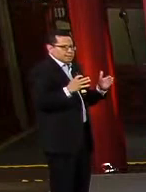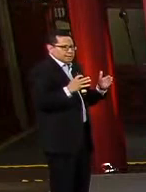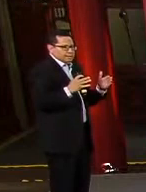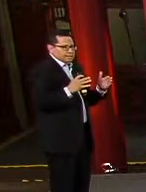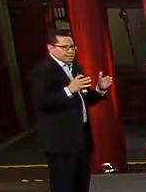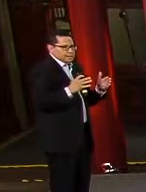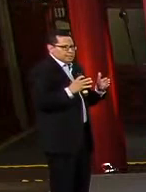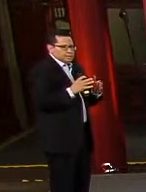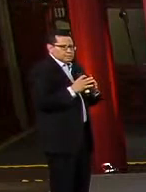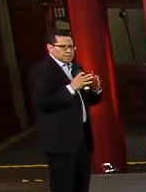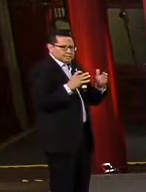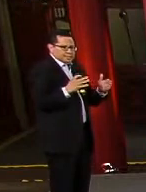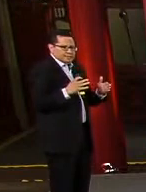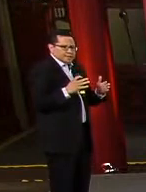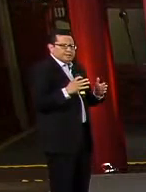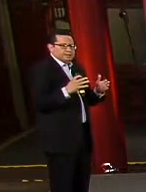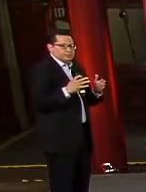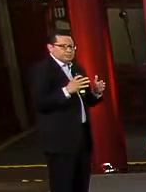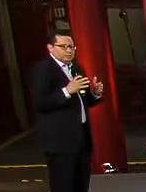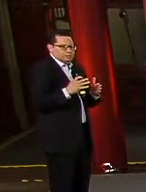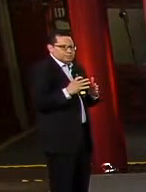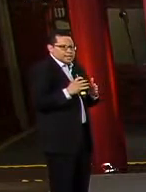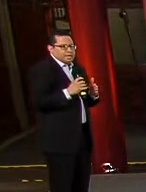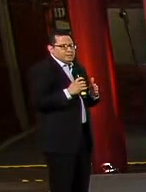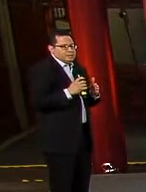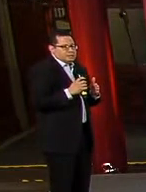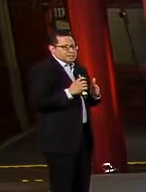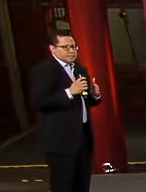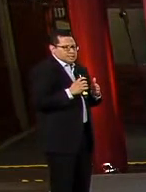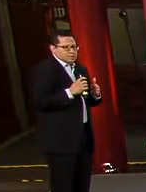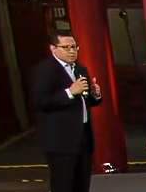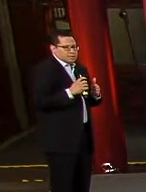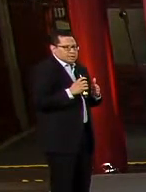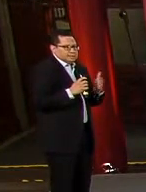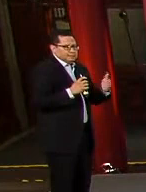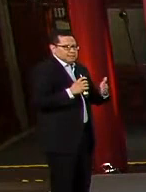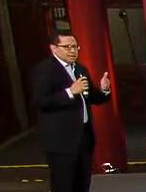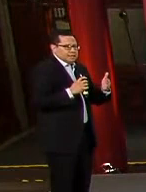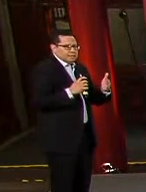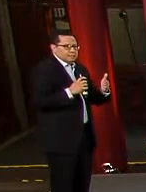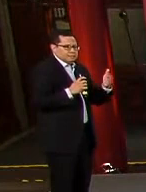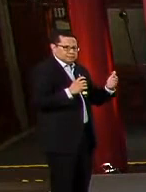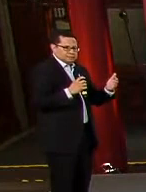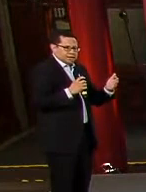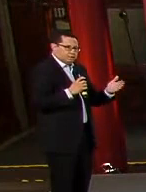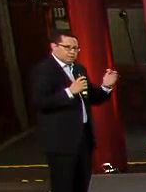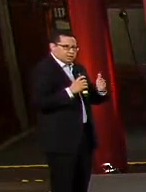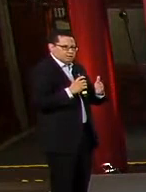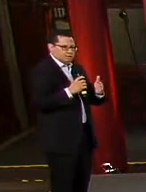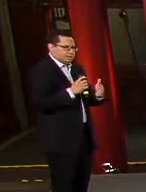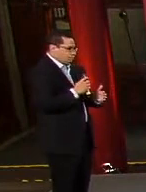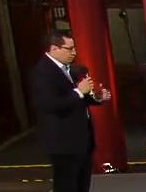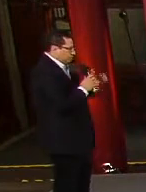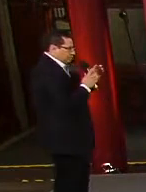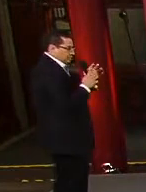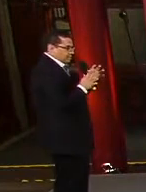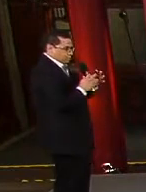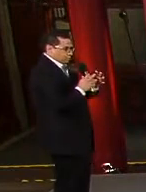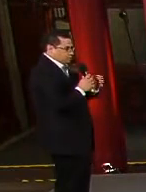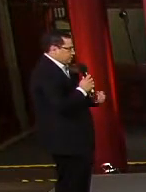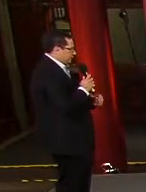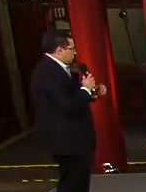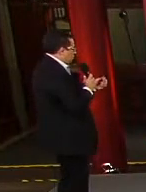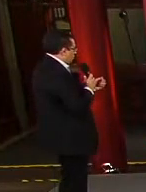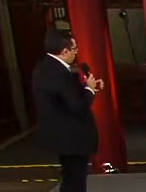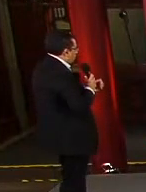la mayor parte de la población activa, que en su momento está realizando alguna actividad profesional, no que los demás no, pero es la